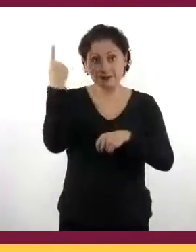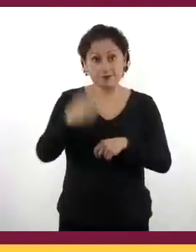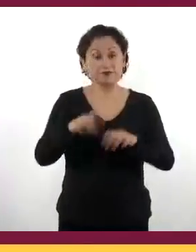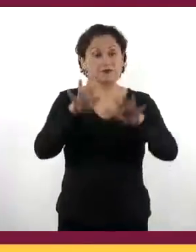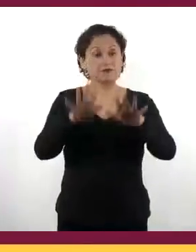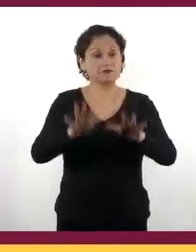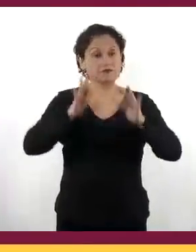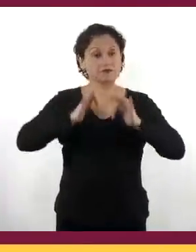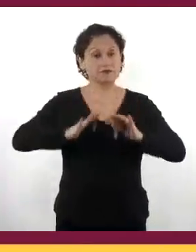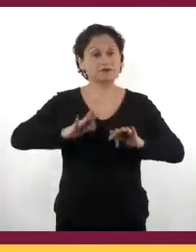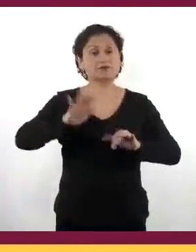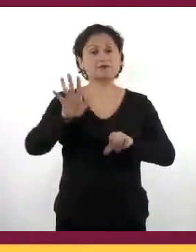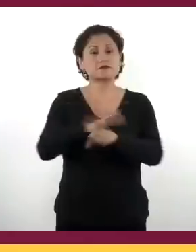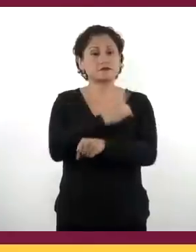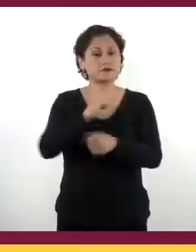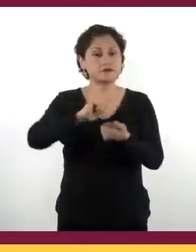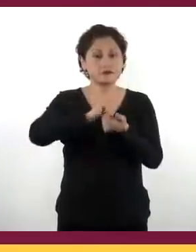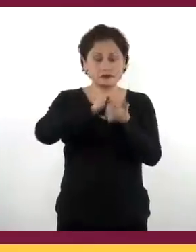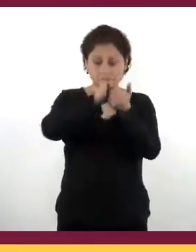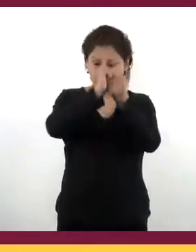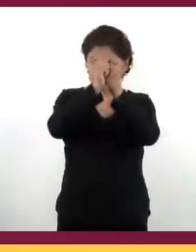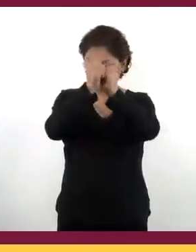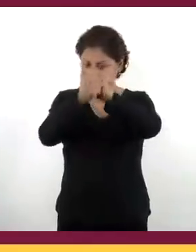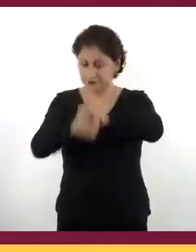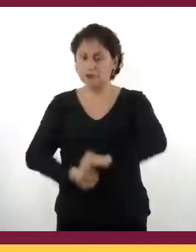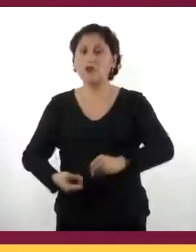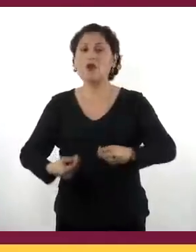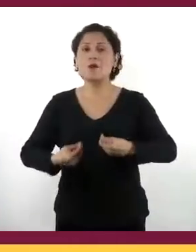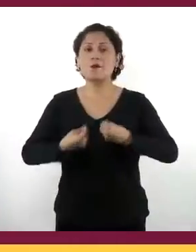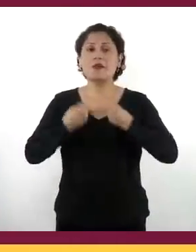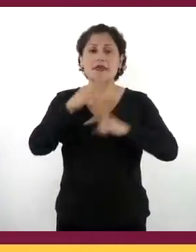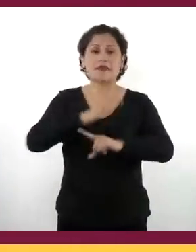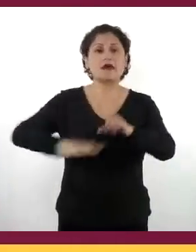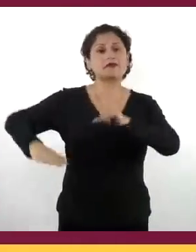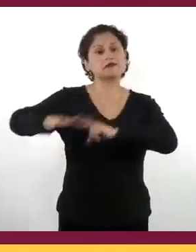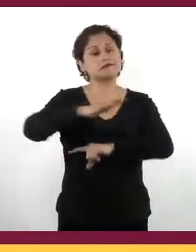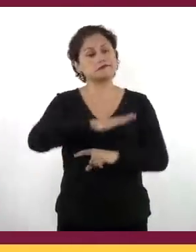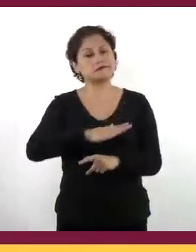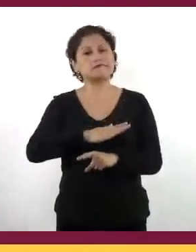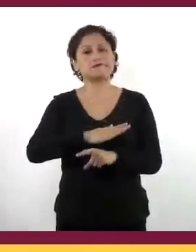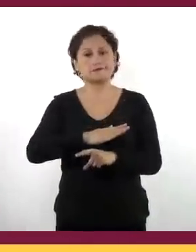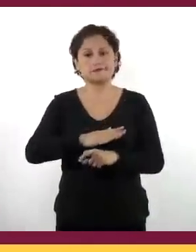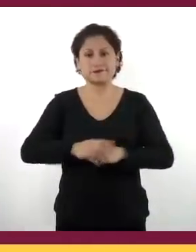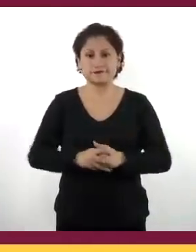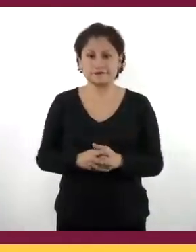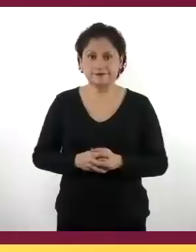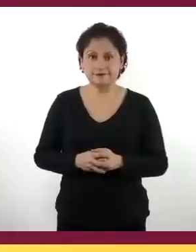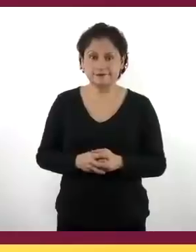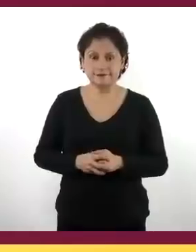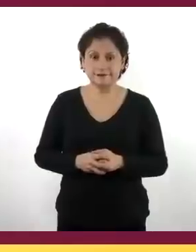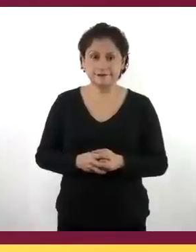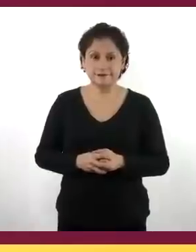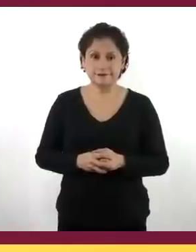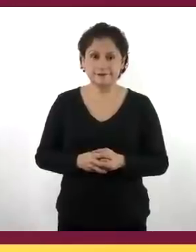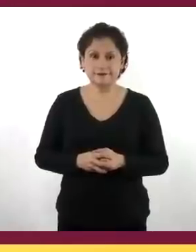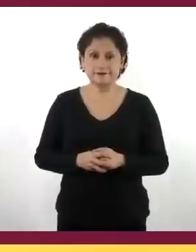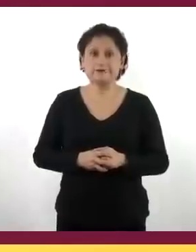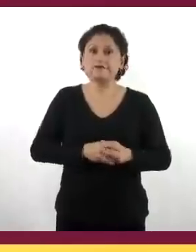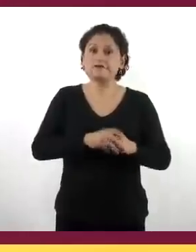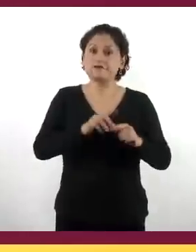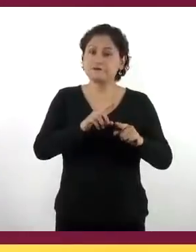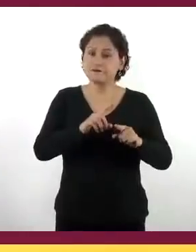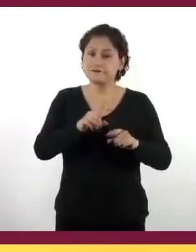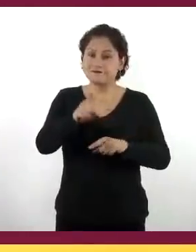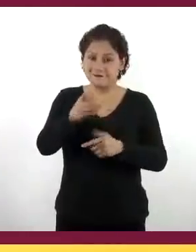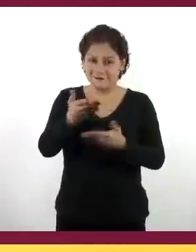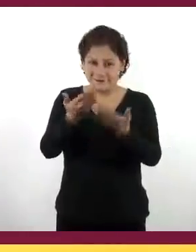pues transformaron totalmente la forma en que vivían los grupos que habitaban estos territorios. Las y los